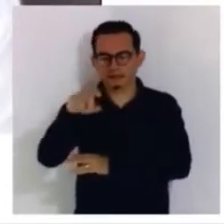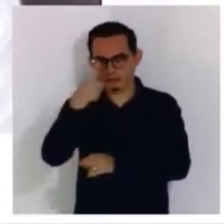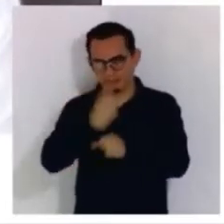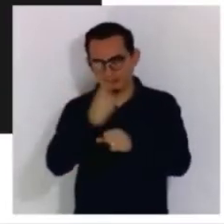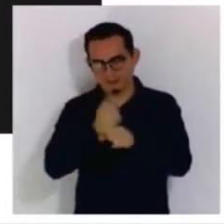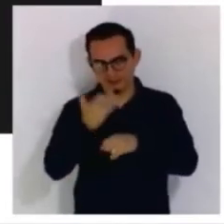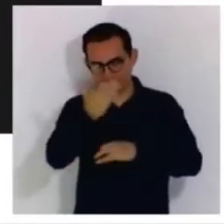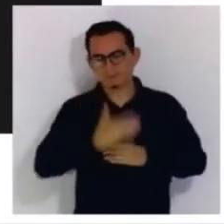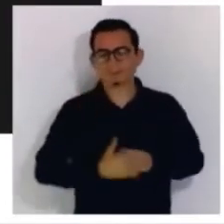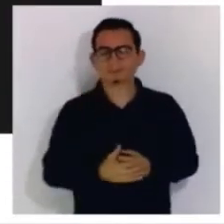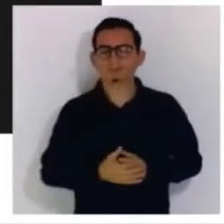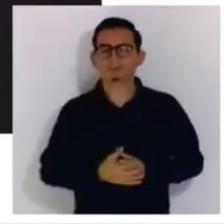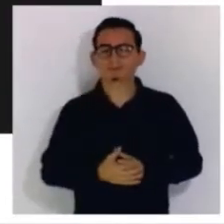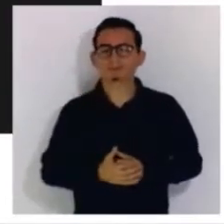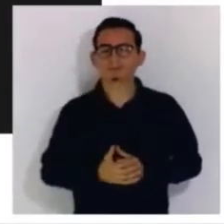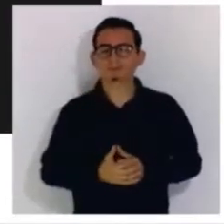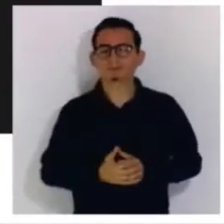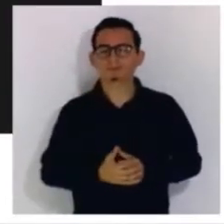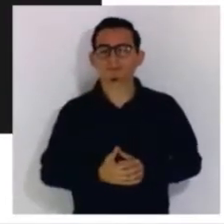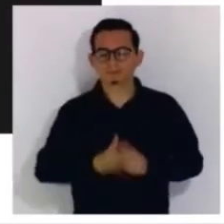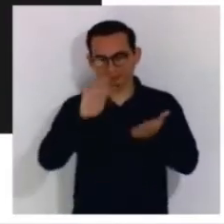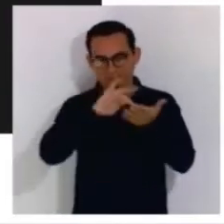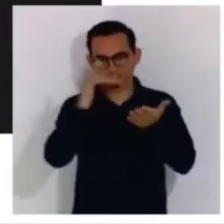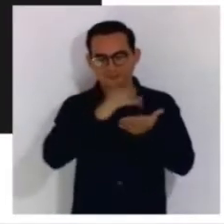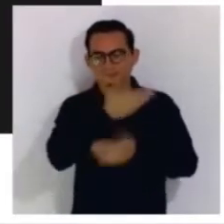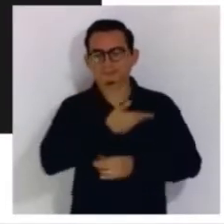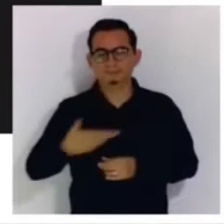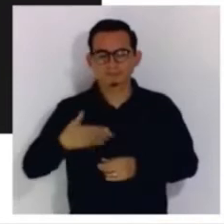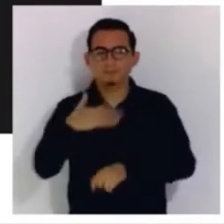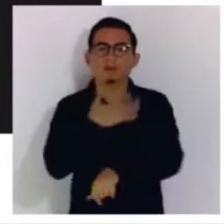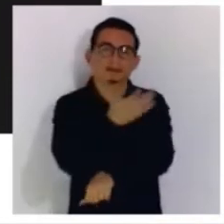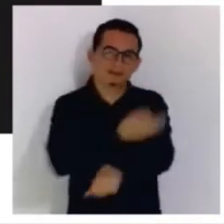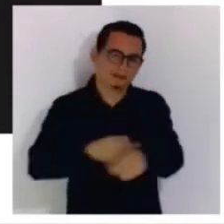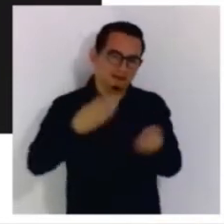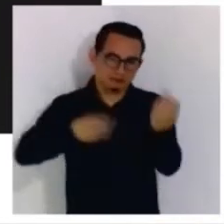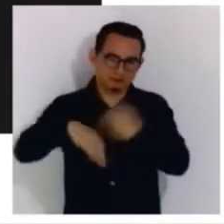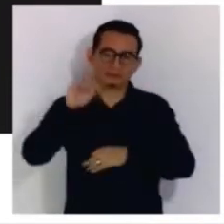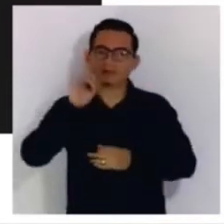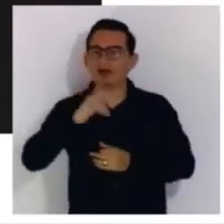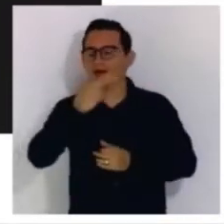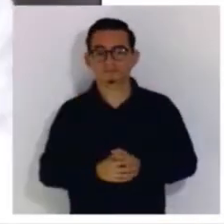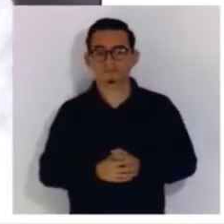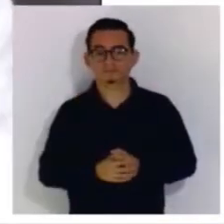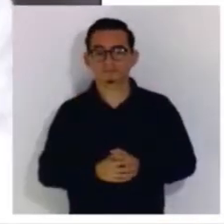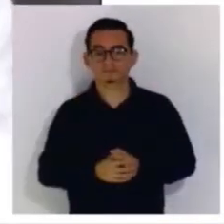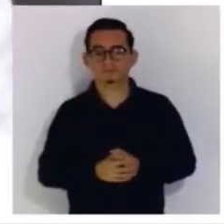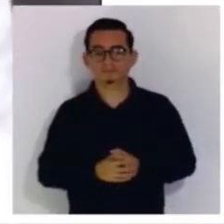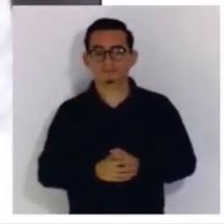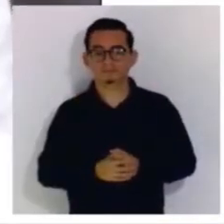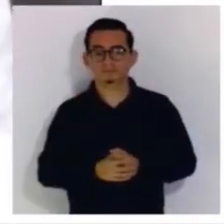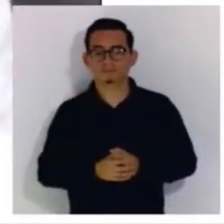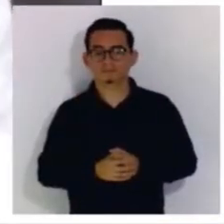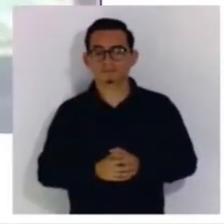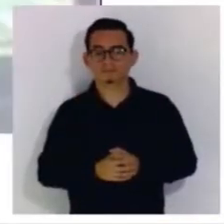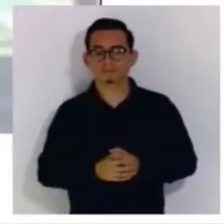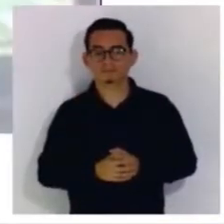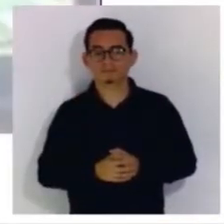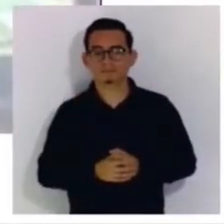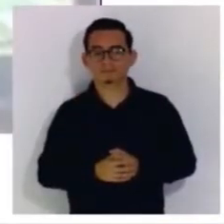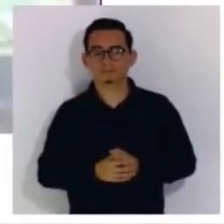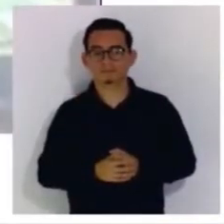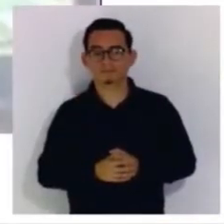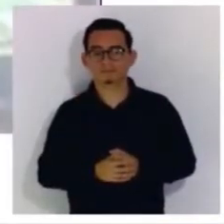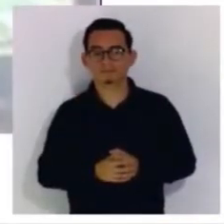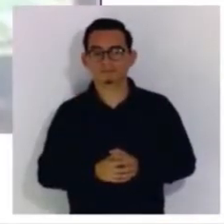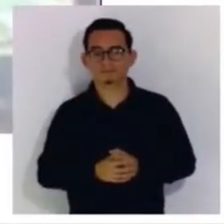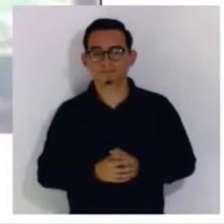Gracias, presidenta. Buenas tardes a todos, todas y a todos los consejeros y compañeros representantes. No se